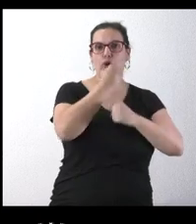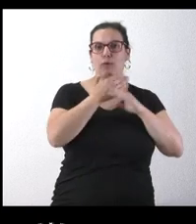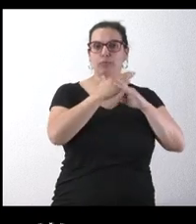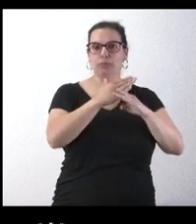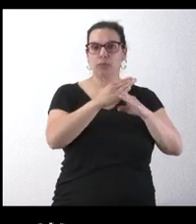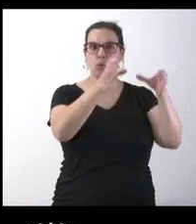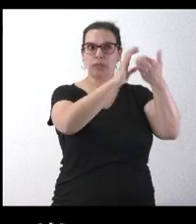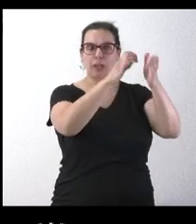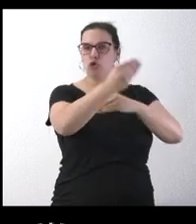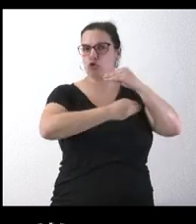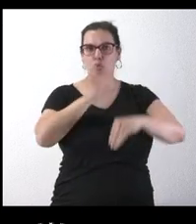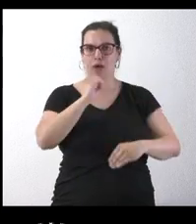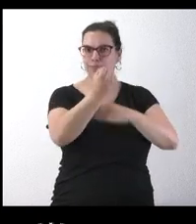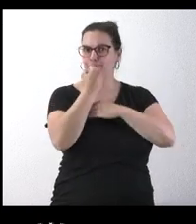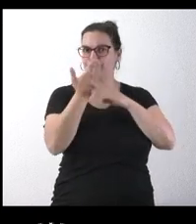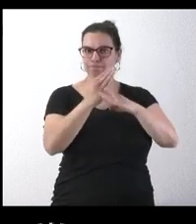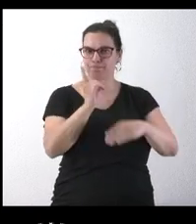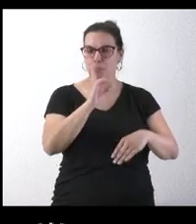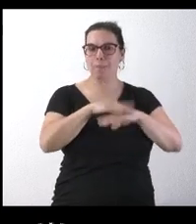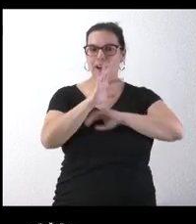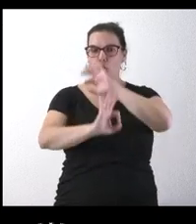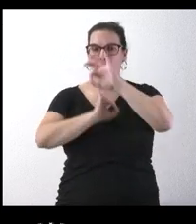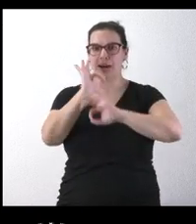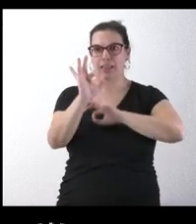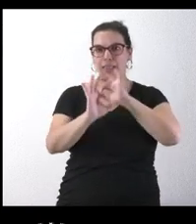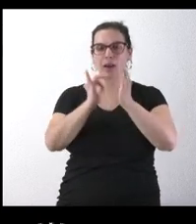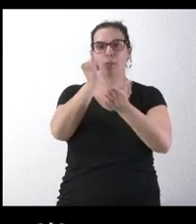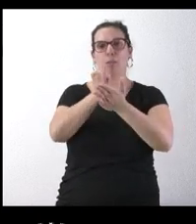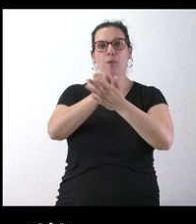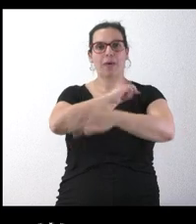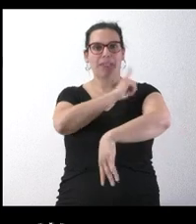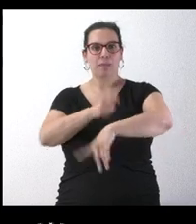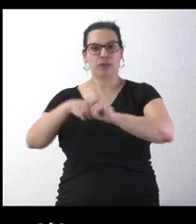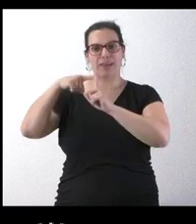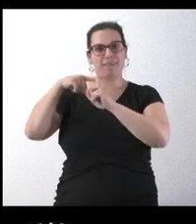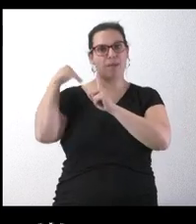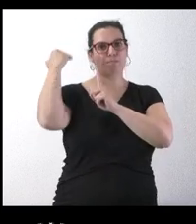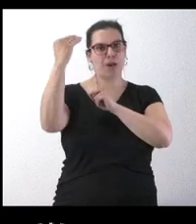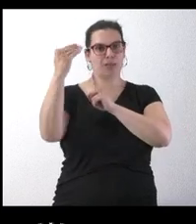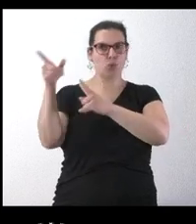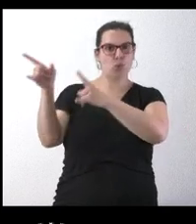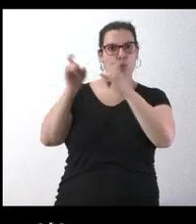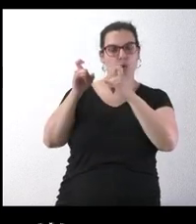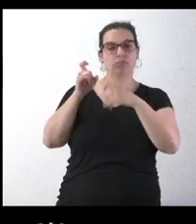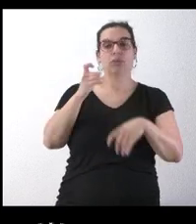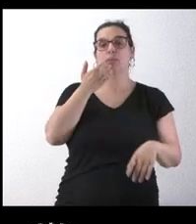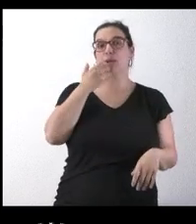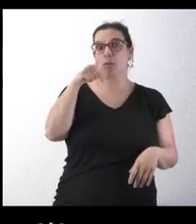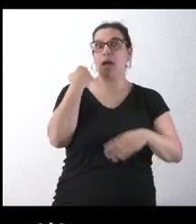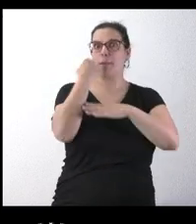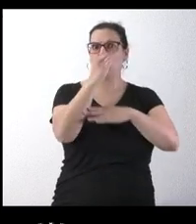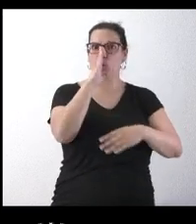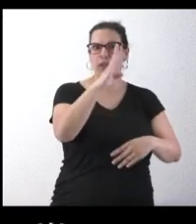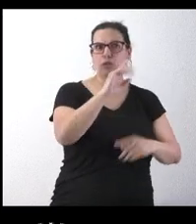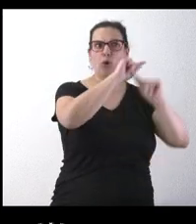la Junta de Castilla y León para la organización de pruebas deportivas de mayor nivel, mientras que sí que lo reciben en este apoyo directo a